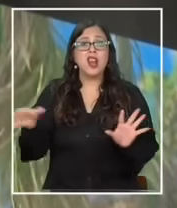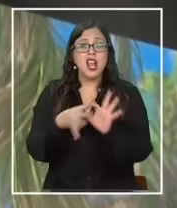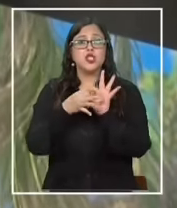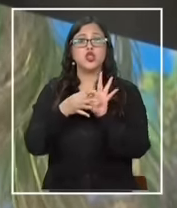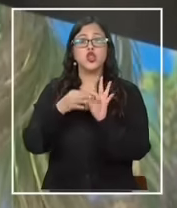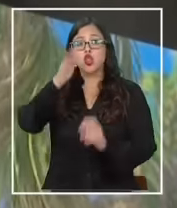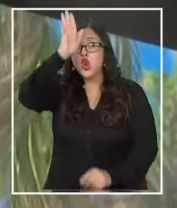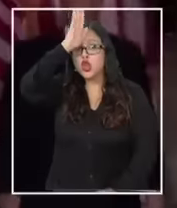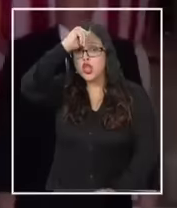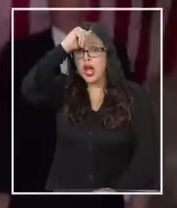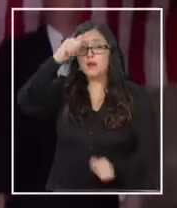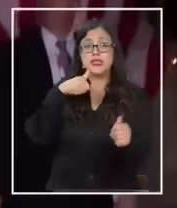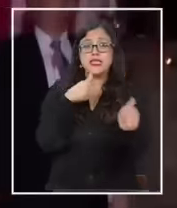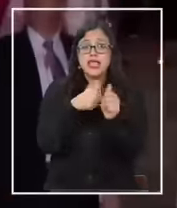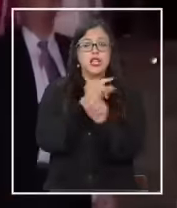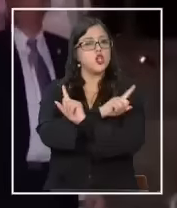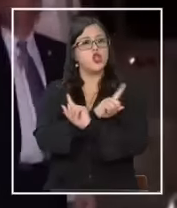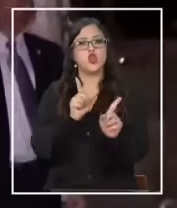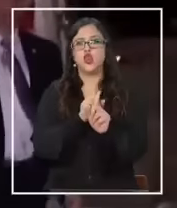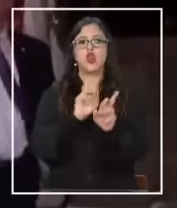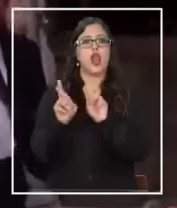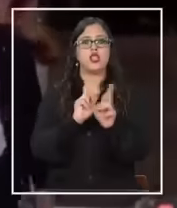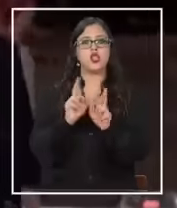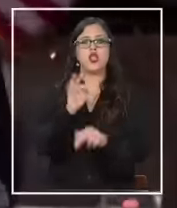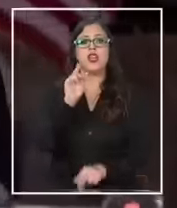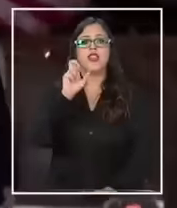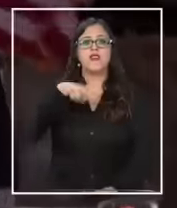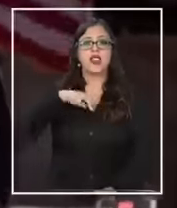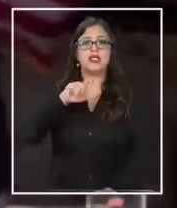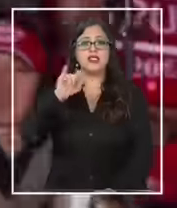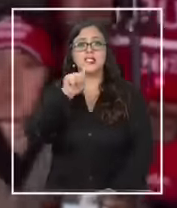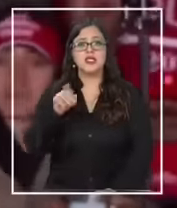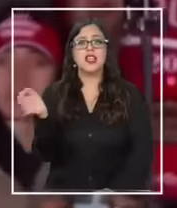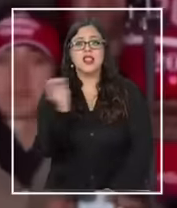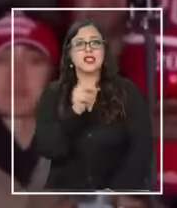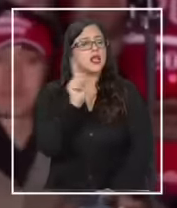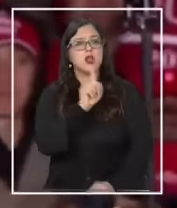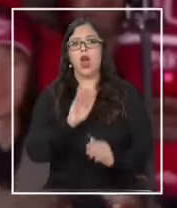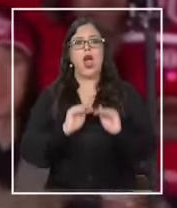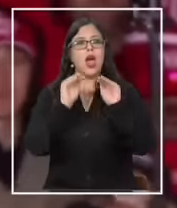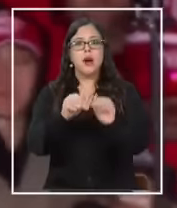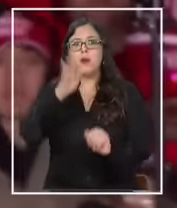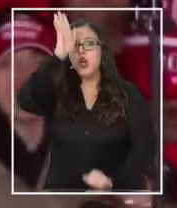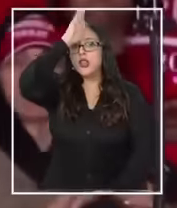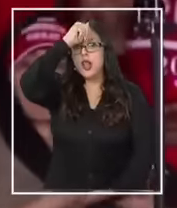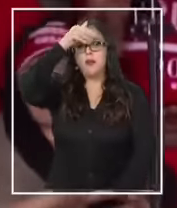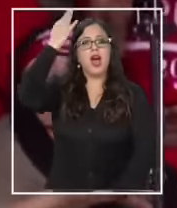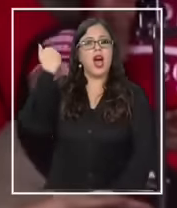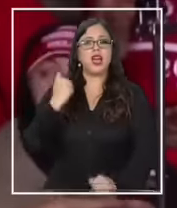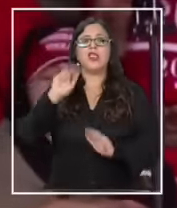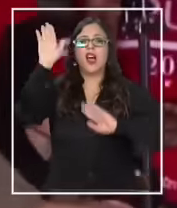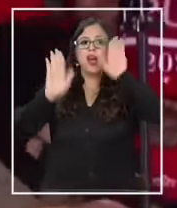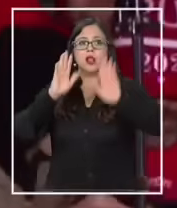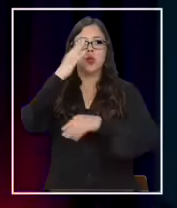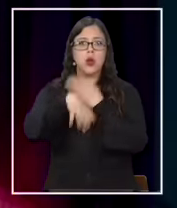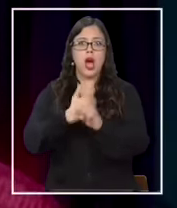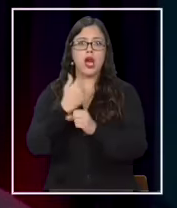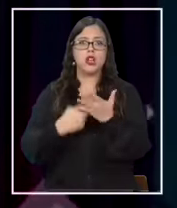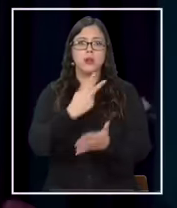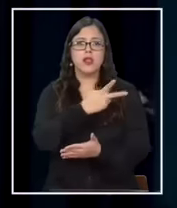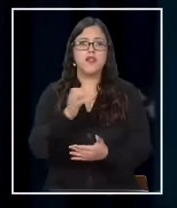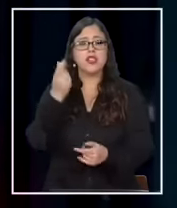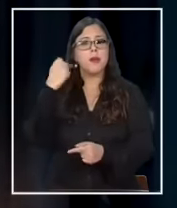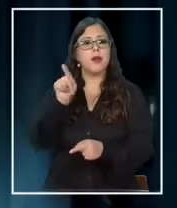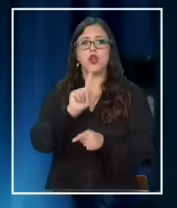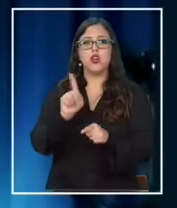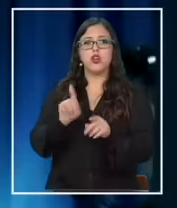Trump está lejos de ser cercana y que el propio Francis Suárez ha señalado que no apoyó a Donald Trump en la candidatura de 2020 pero tampoco